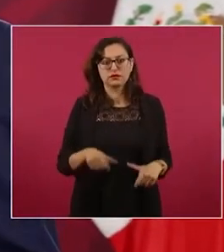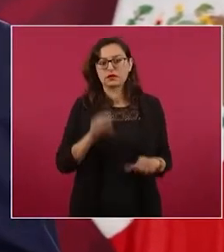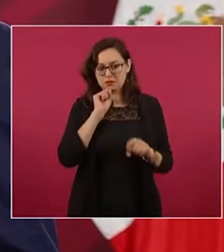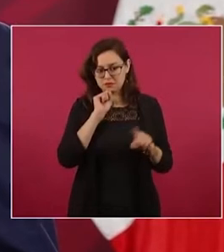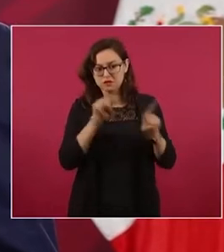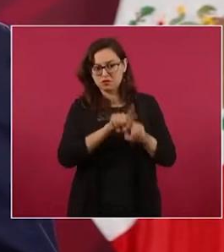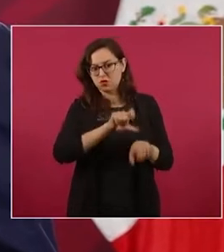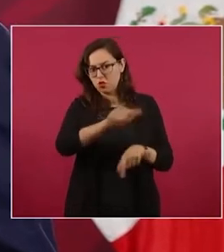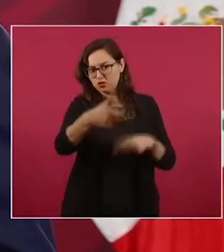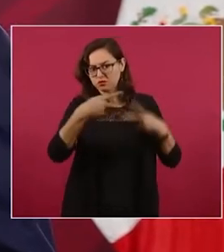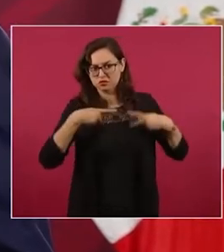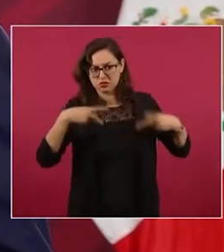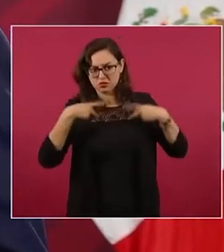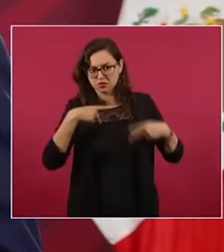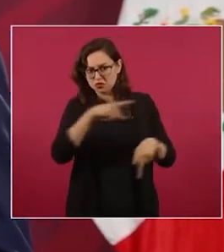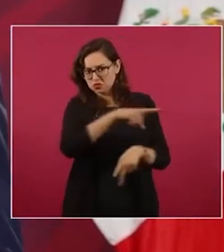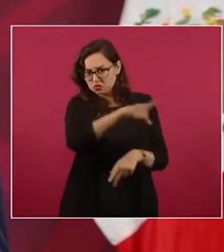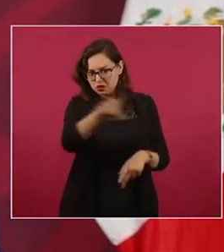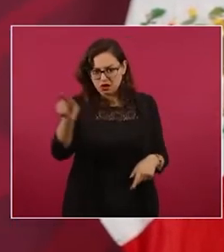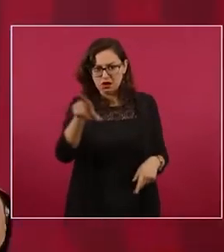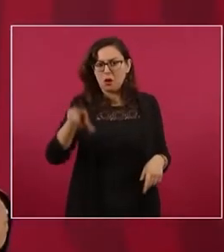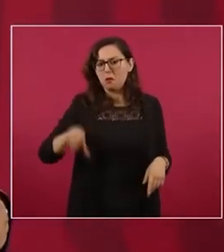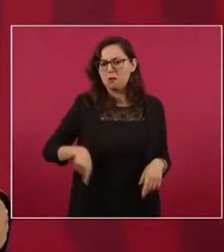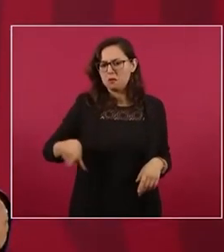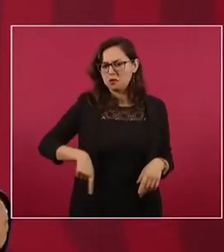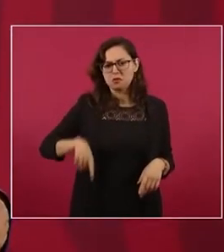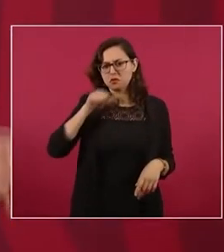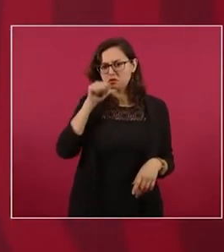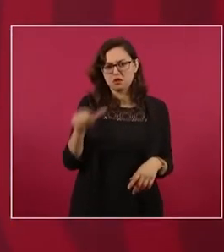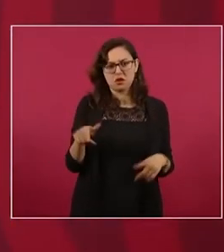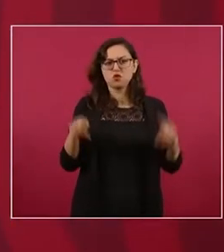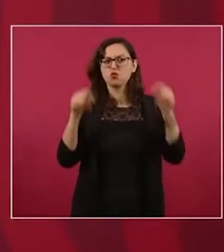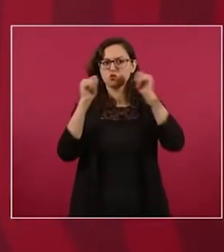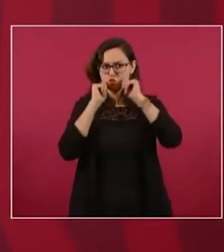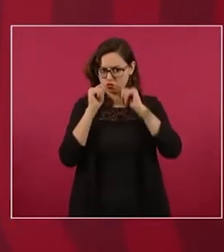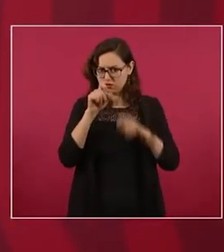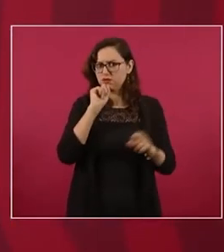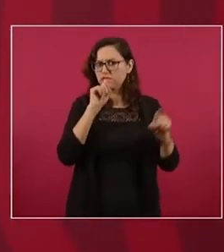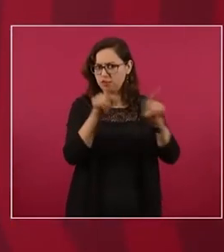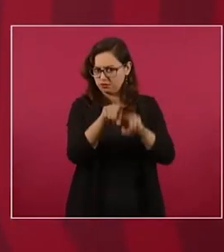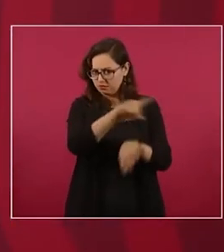la gente no sabe